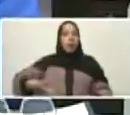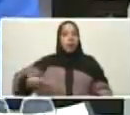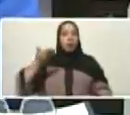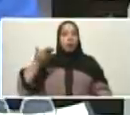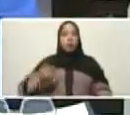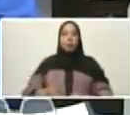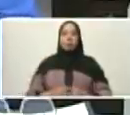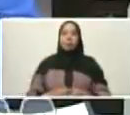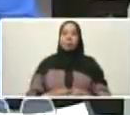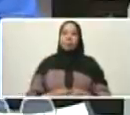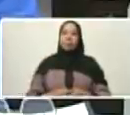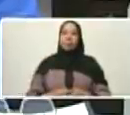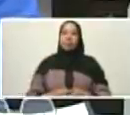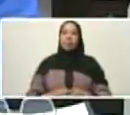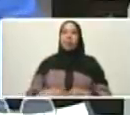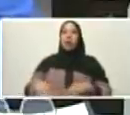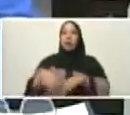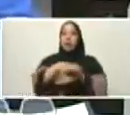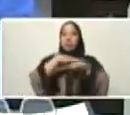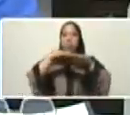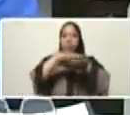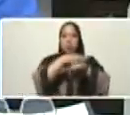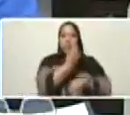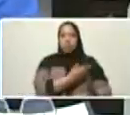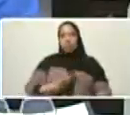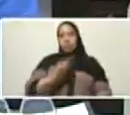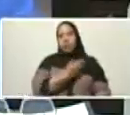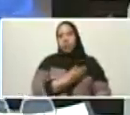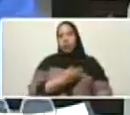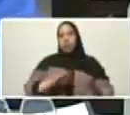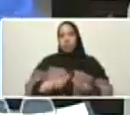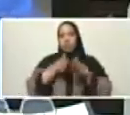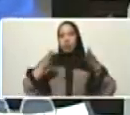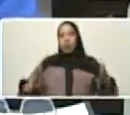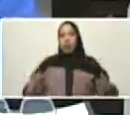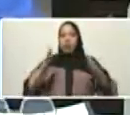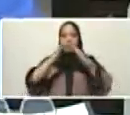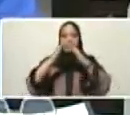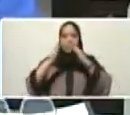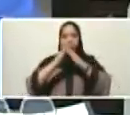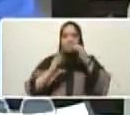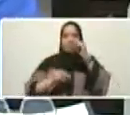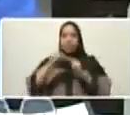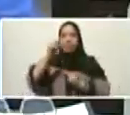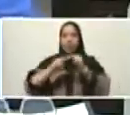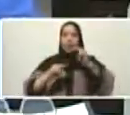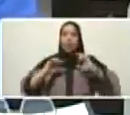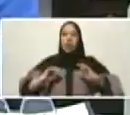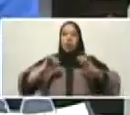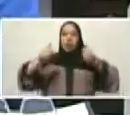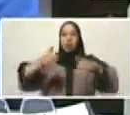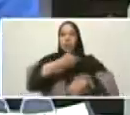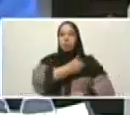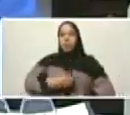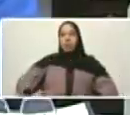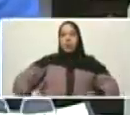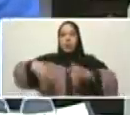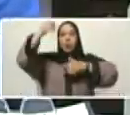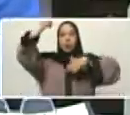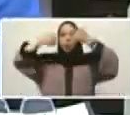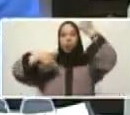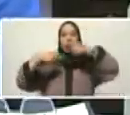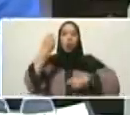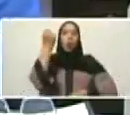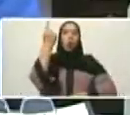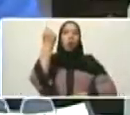histórica la gran misión vivienda Venezuela fundada por el comandante Hugo Chávez hace 11 años en el